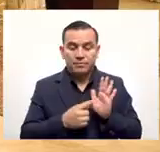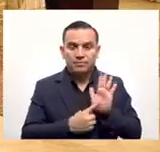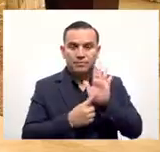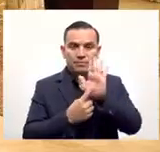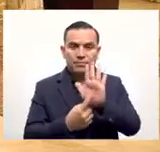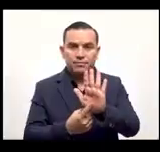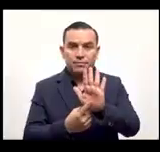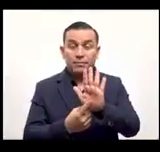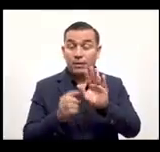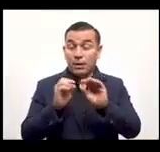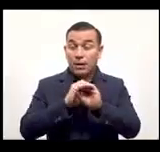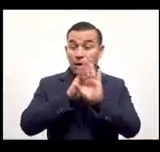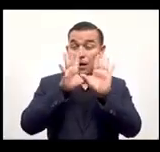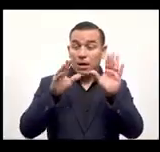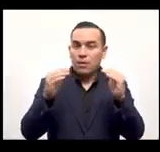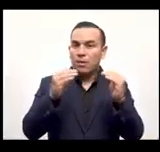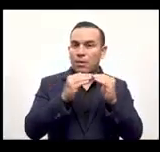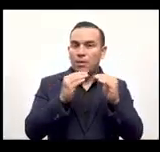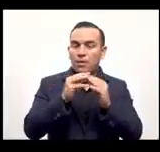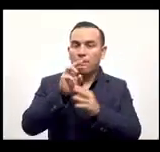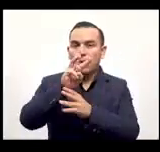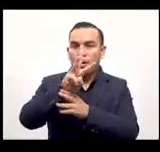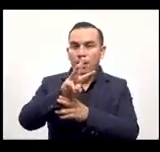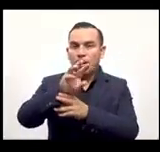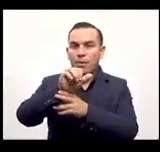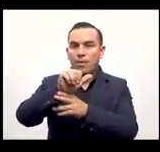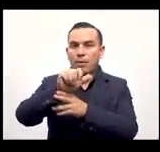aquí está la pantalla como se va a ver en el celular